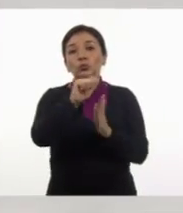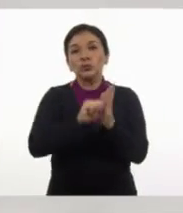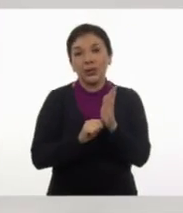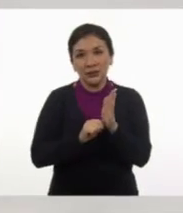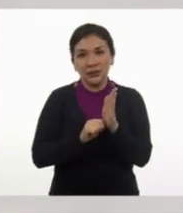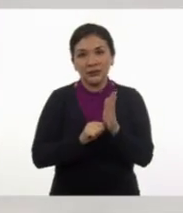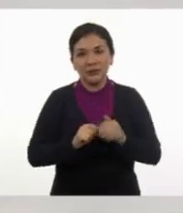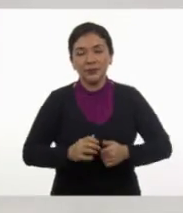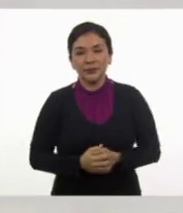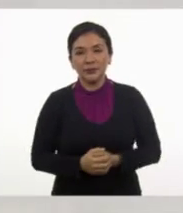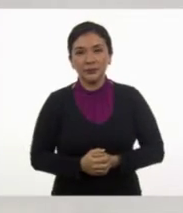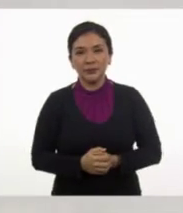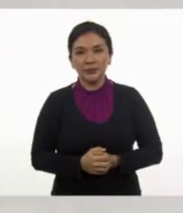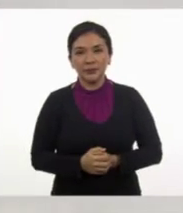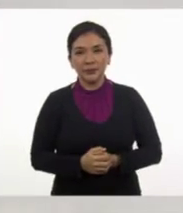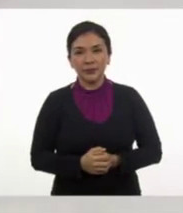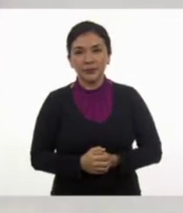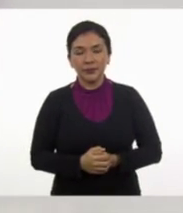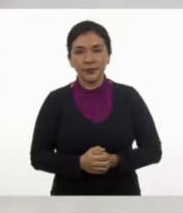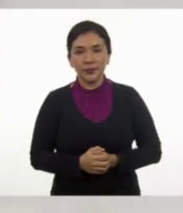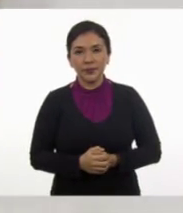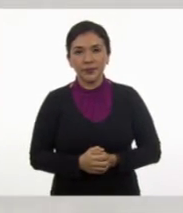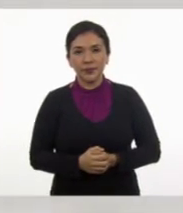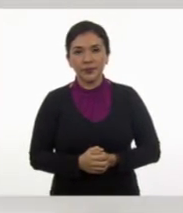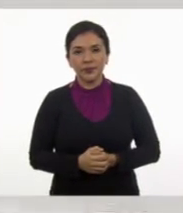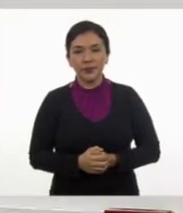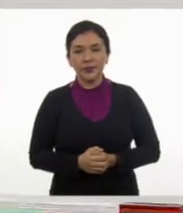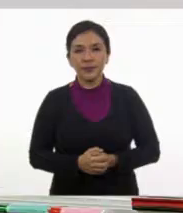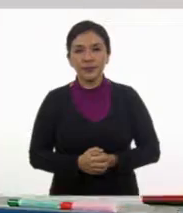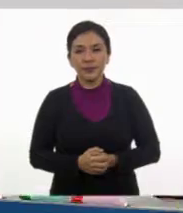meses.